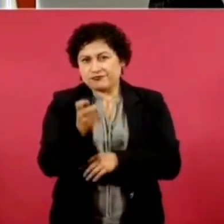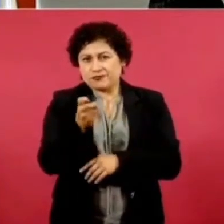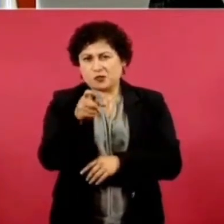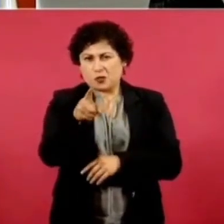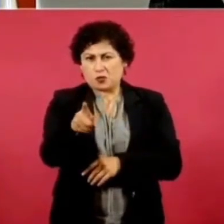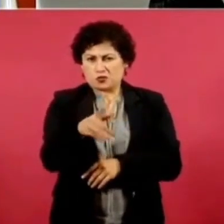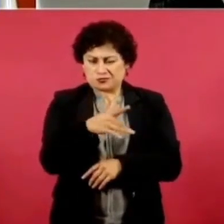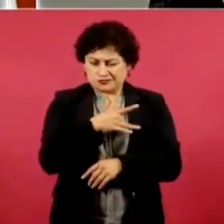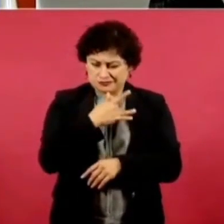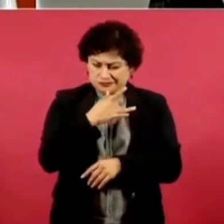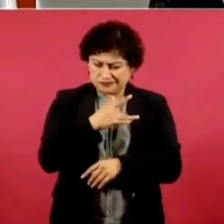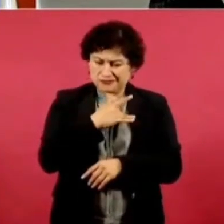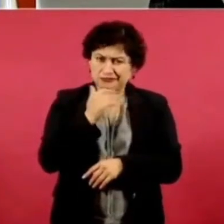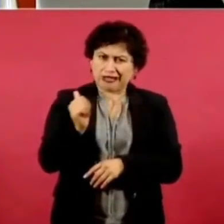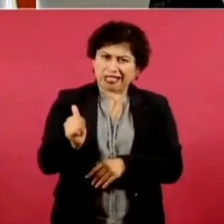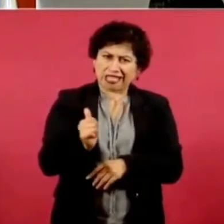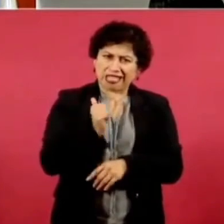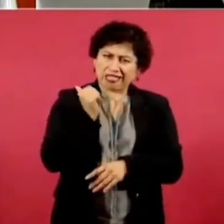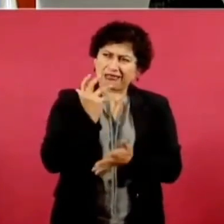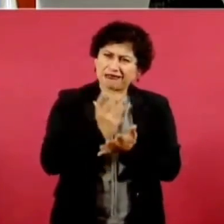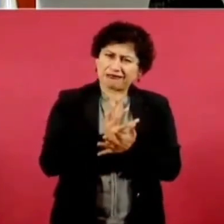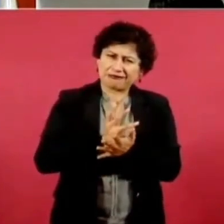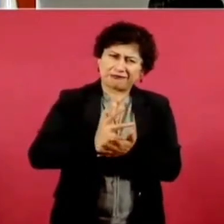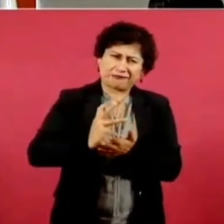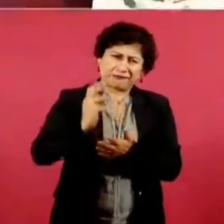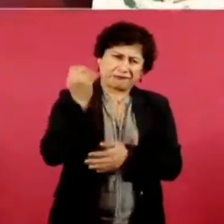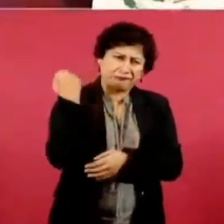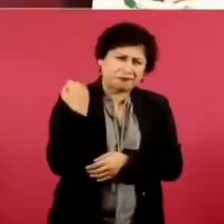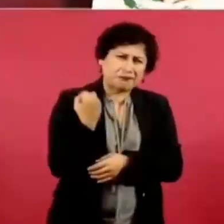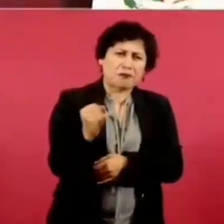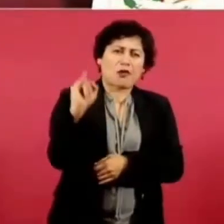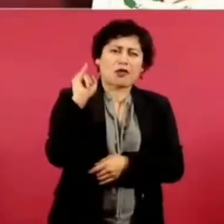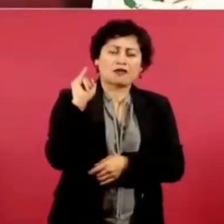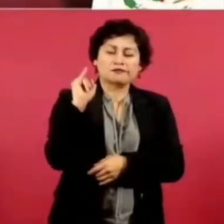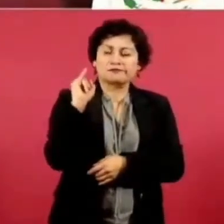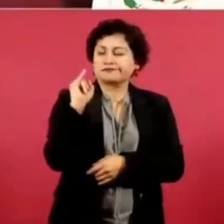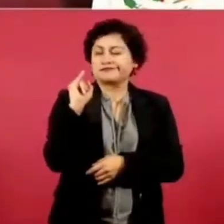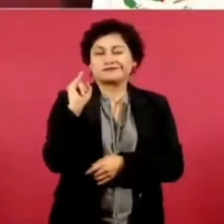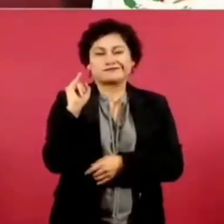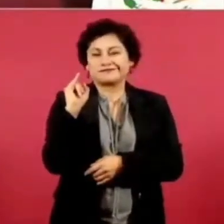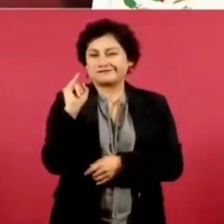abuso, una exageración, no es nada